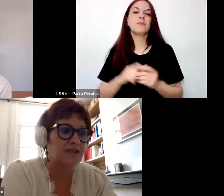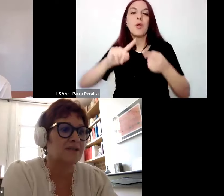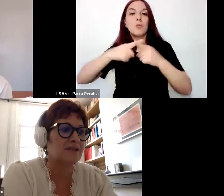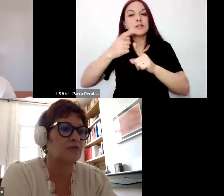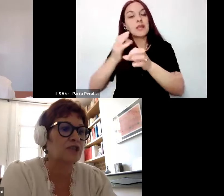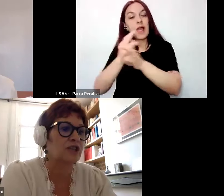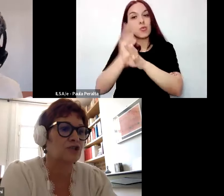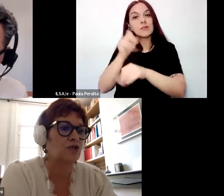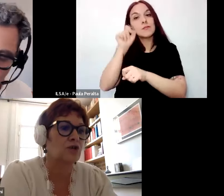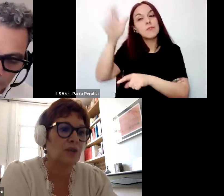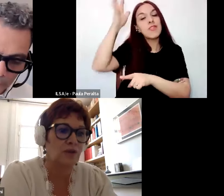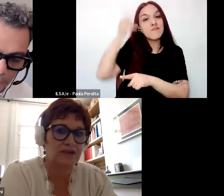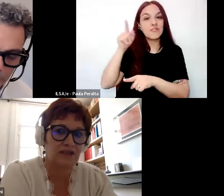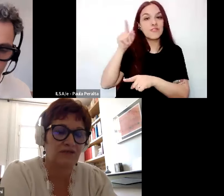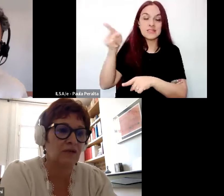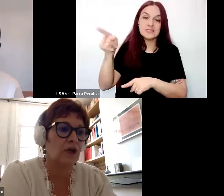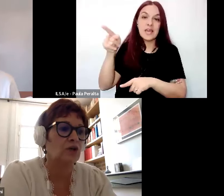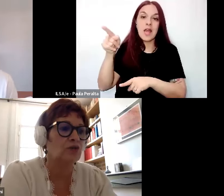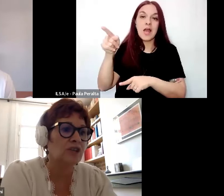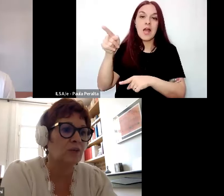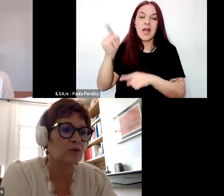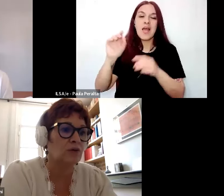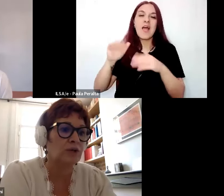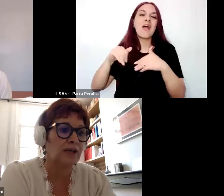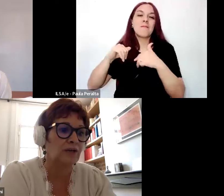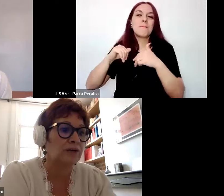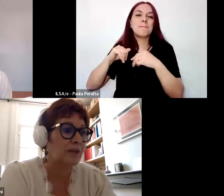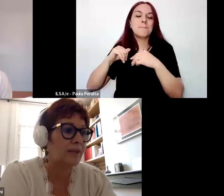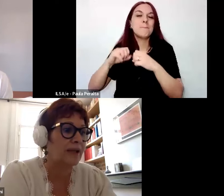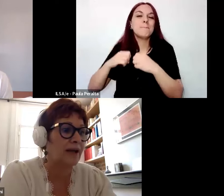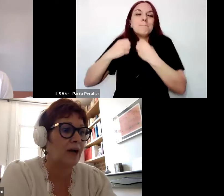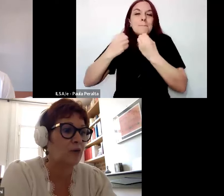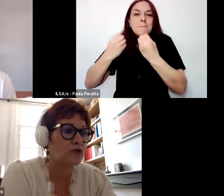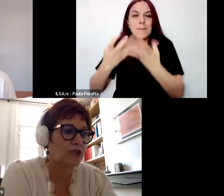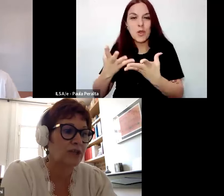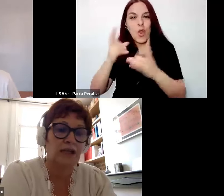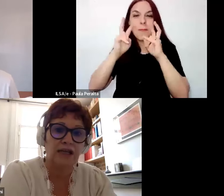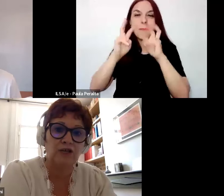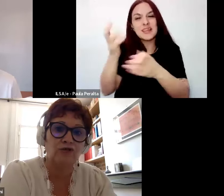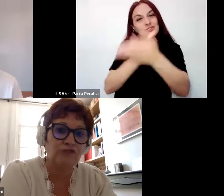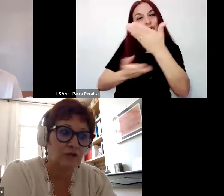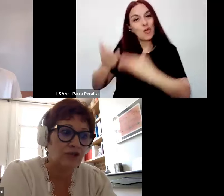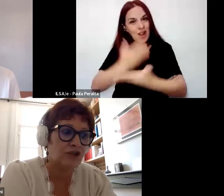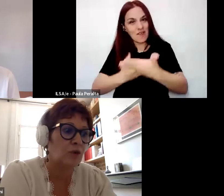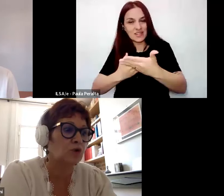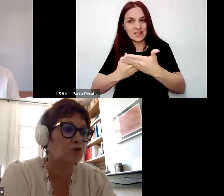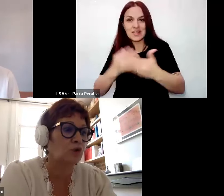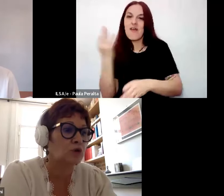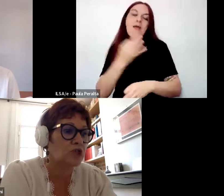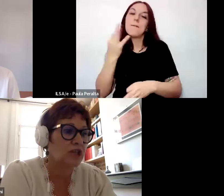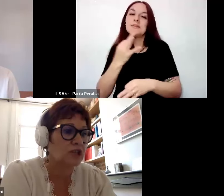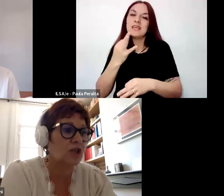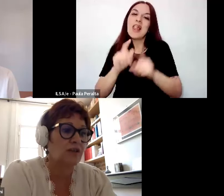pesar de la resistencia, favorecen estas investigaciones colaborativas, sobre todo en el marco de algunas